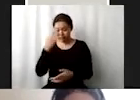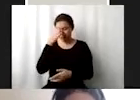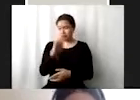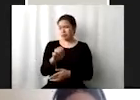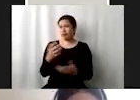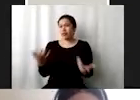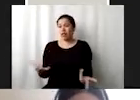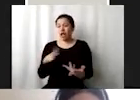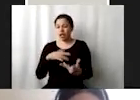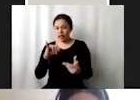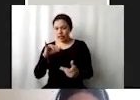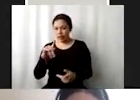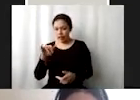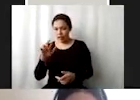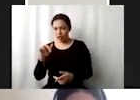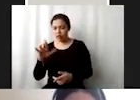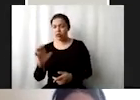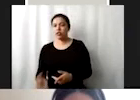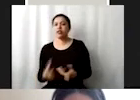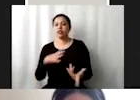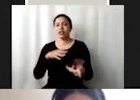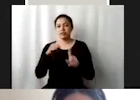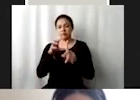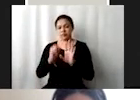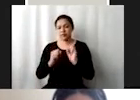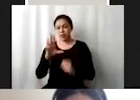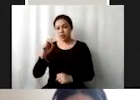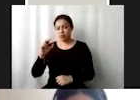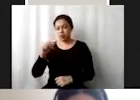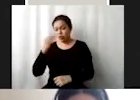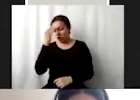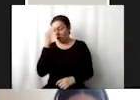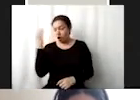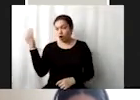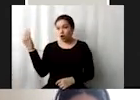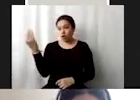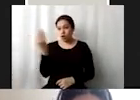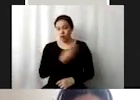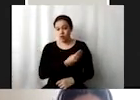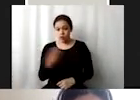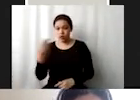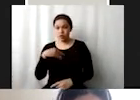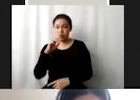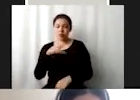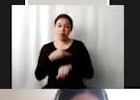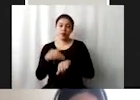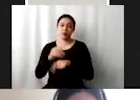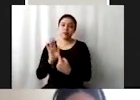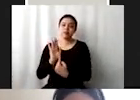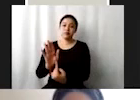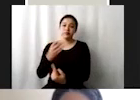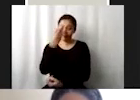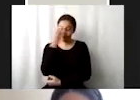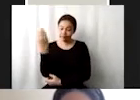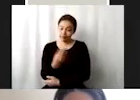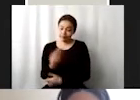indicadores y políticamente va a ser horrible que Naciones Unidas no haya presentado mejores números y